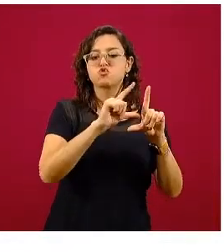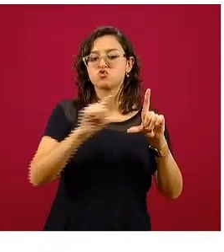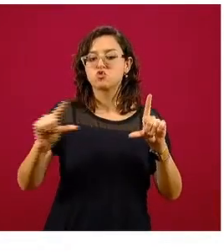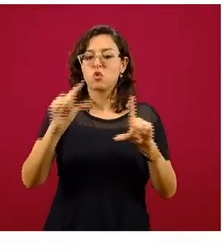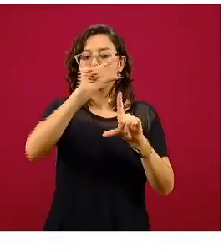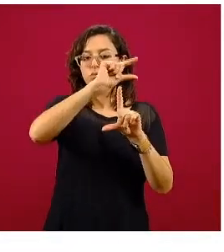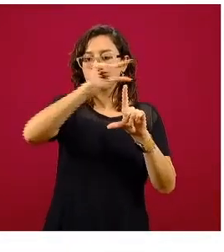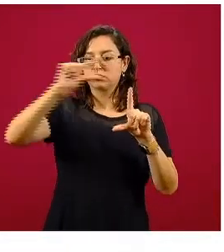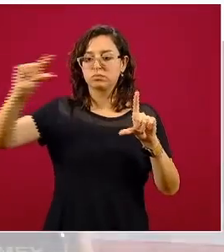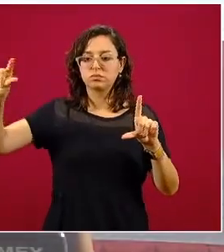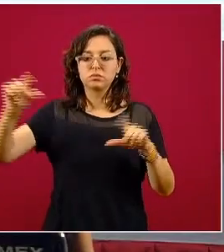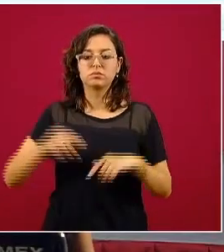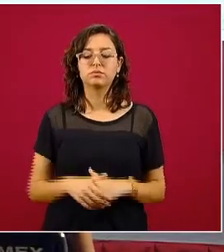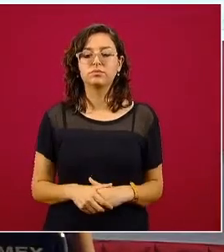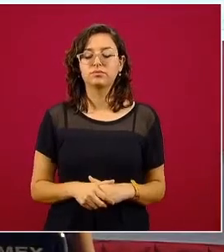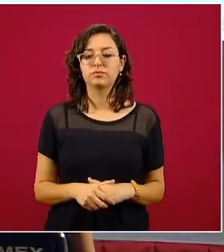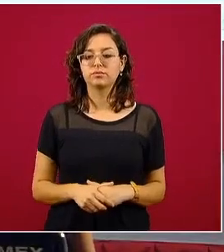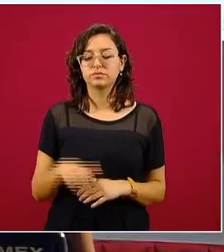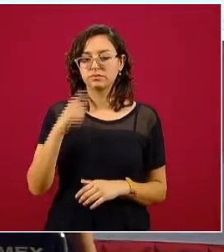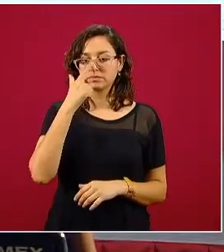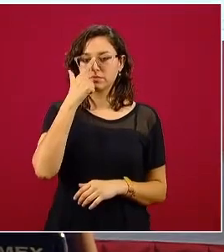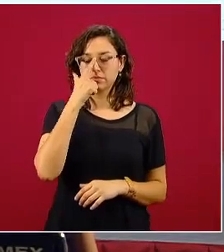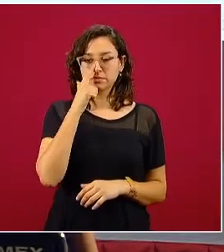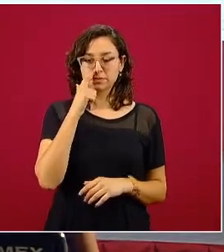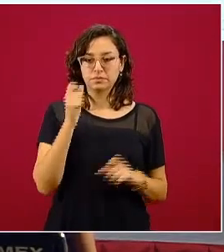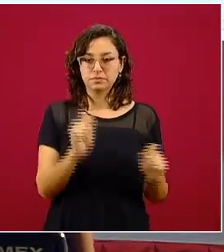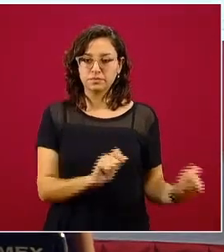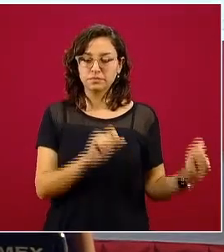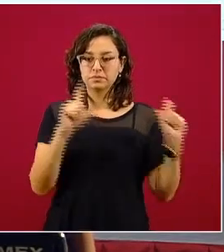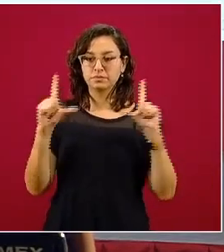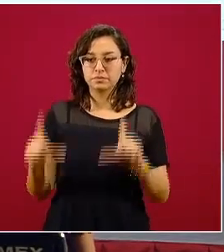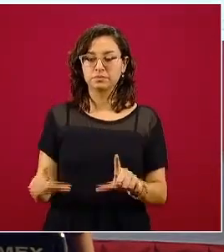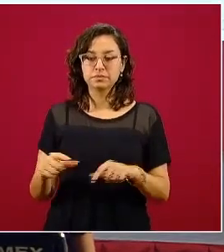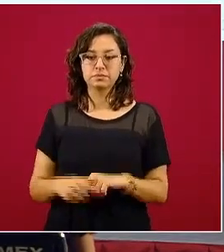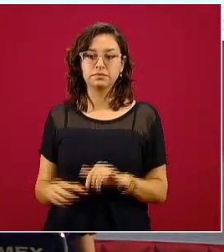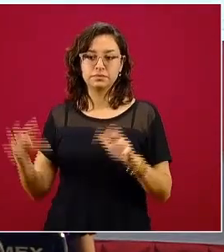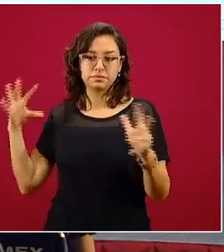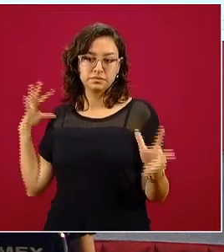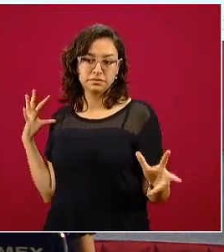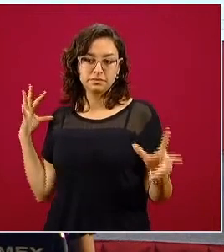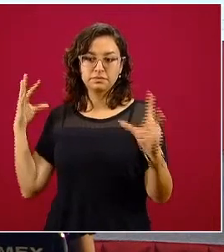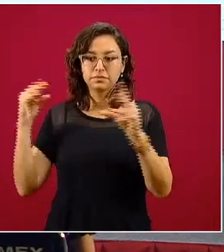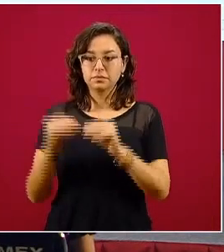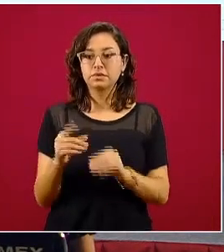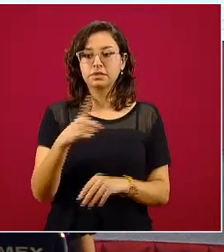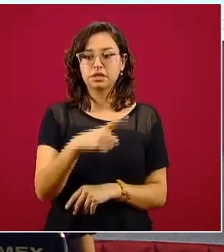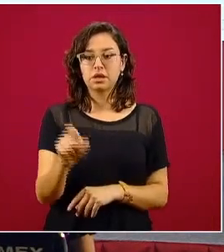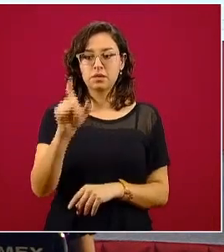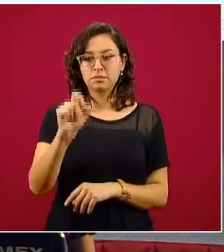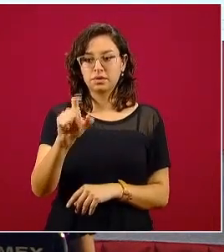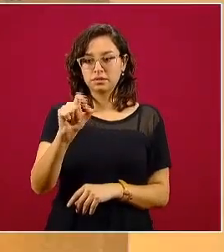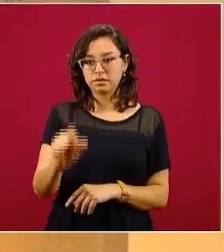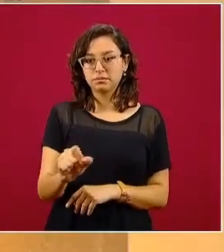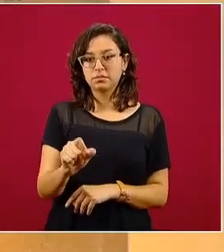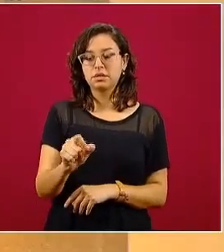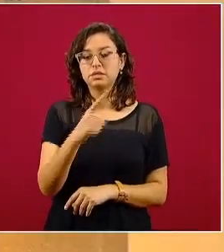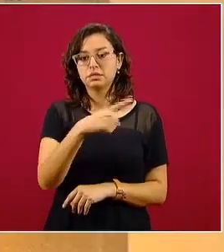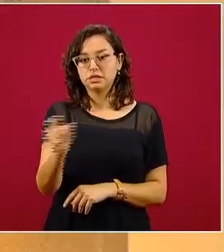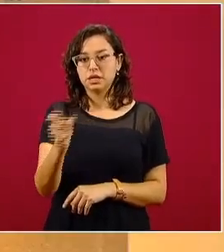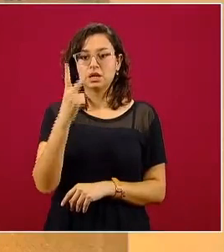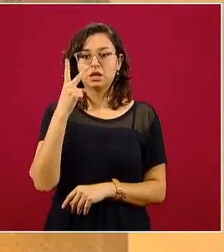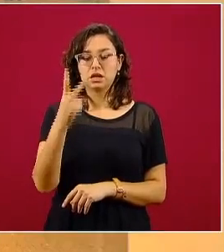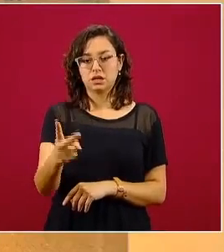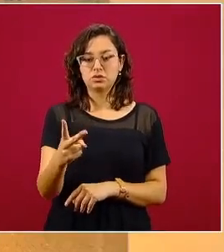guiño. Veamos la siguiente diapositiva, que es ahora la carga acumulada. Aquí están los 120.102 casos del día